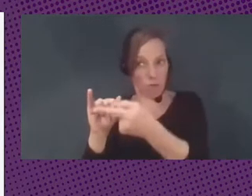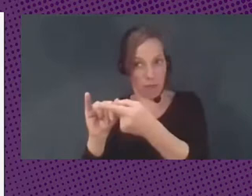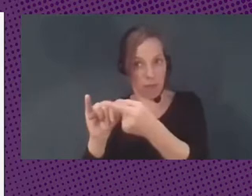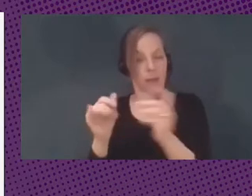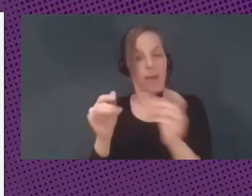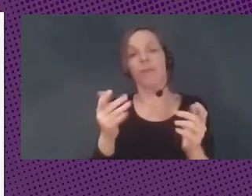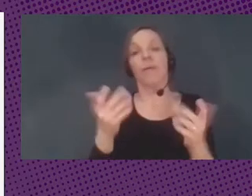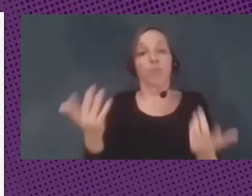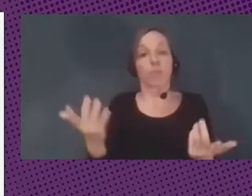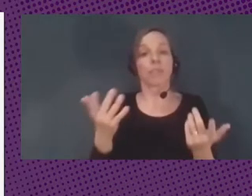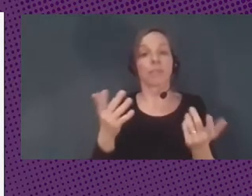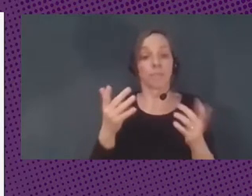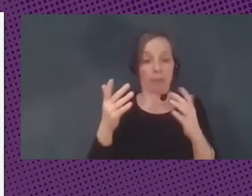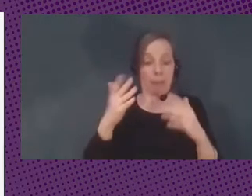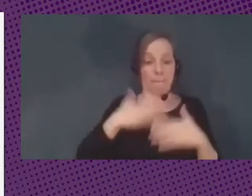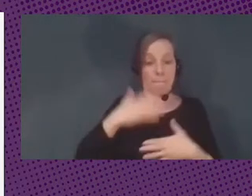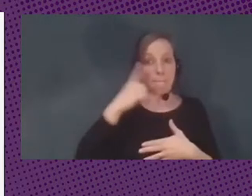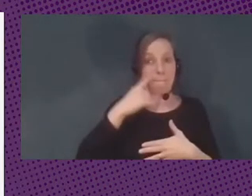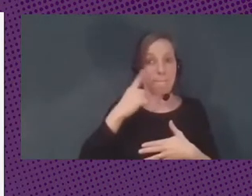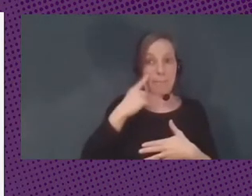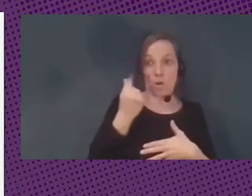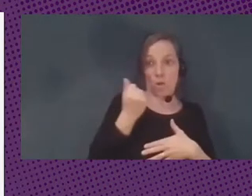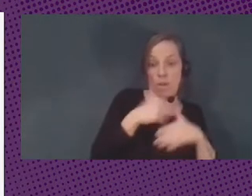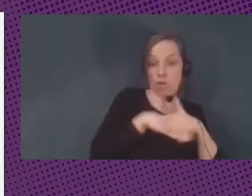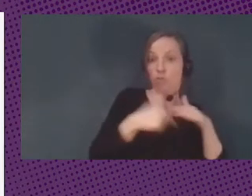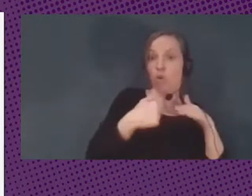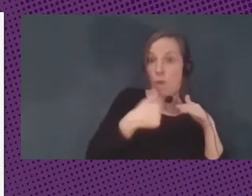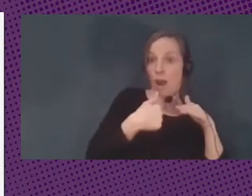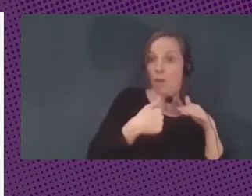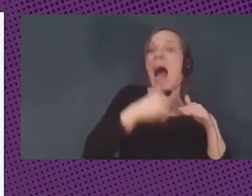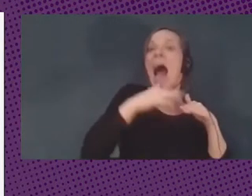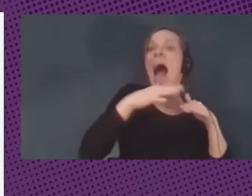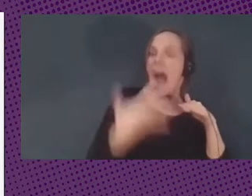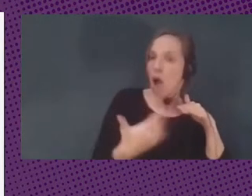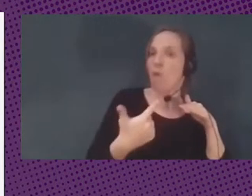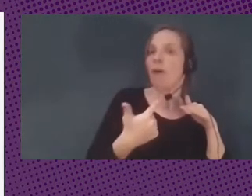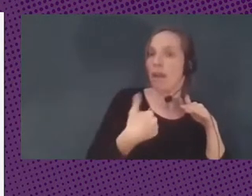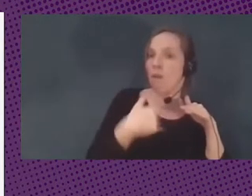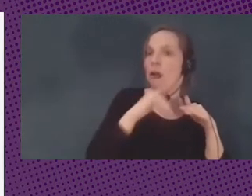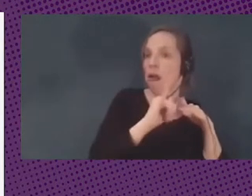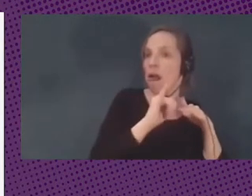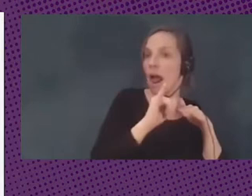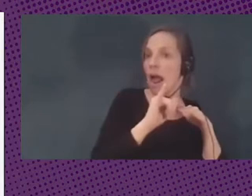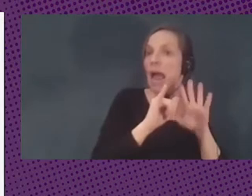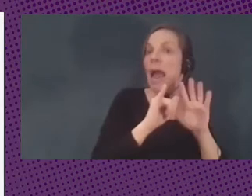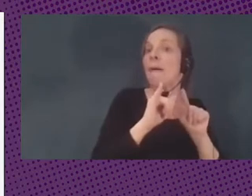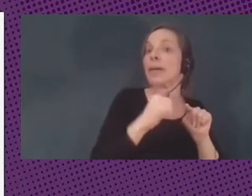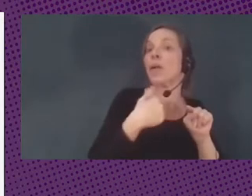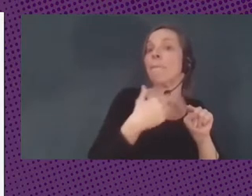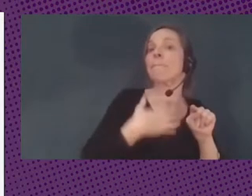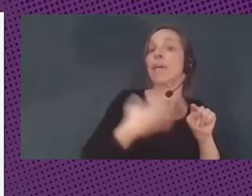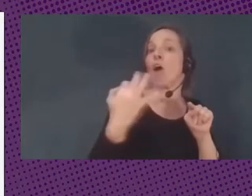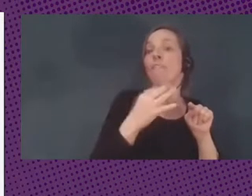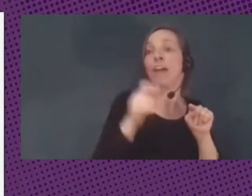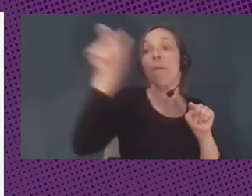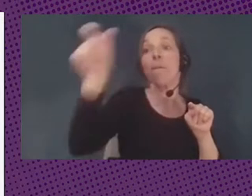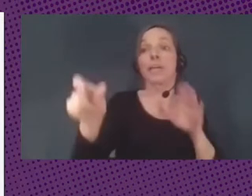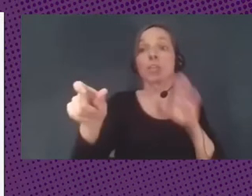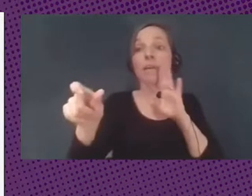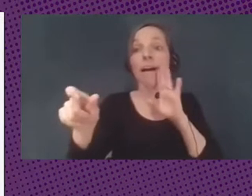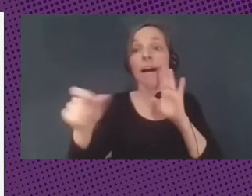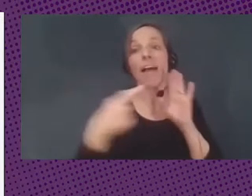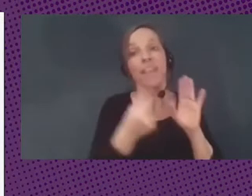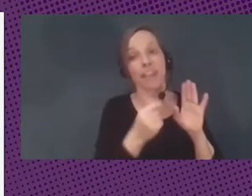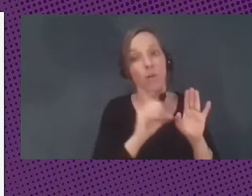ahora el dinero que ahora está en sus bóvedas es un activo del banco, pero tiene un pasivo, es decir, una obligación con el ciudadano que realizó el